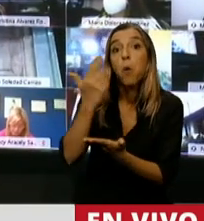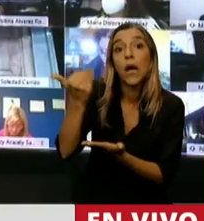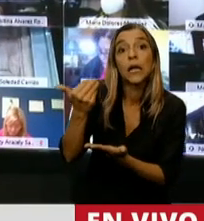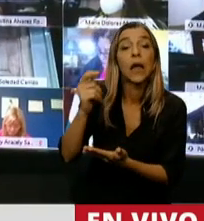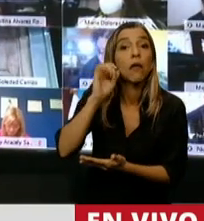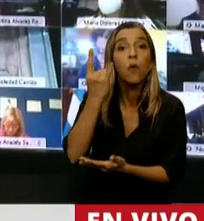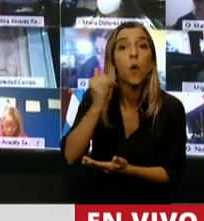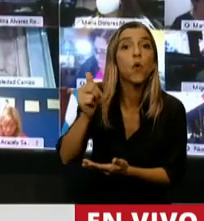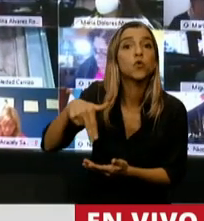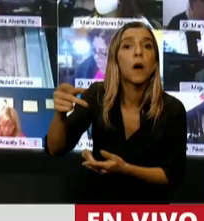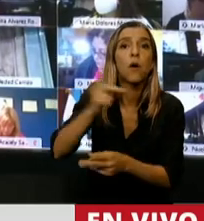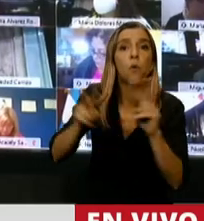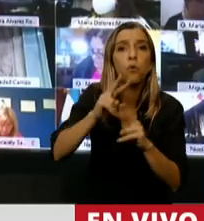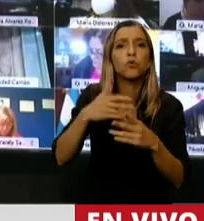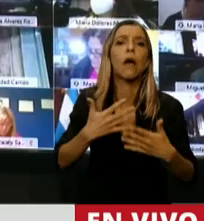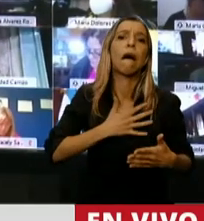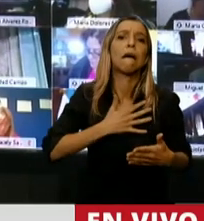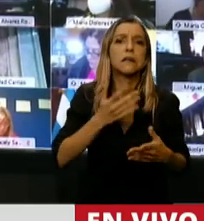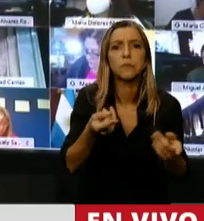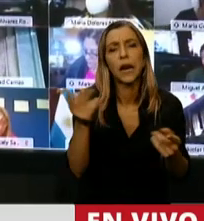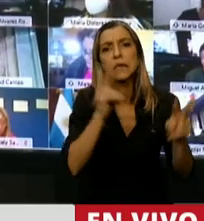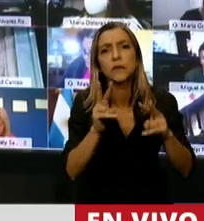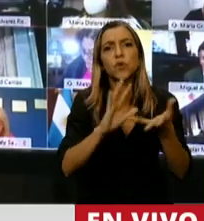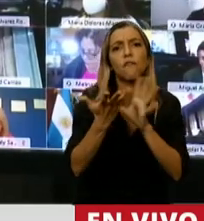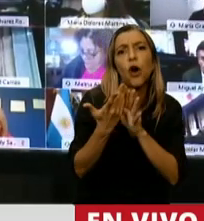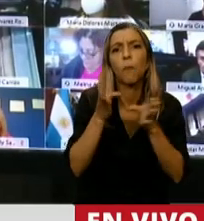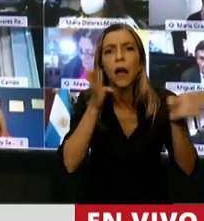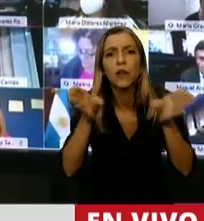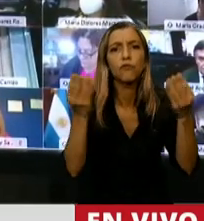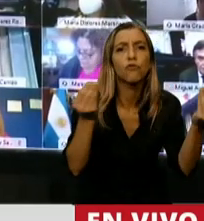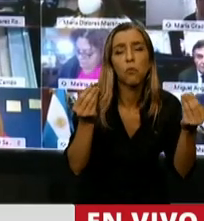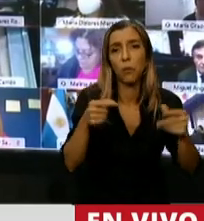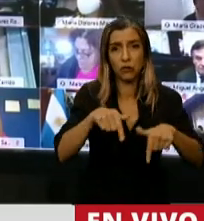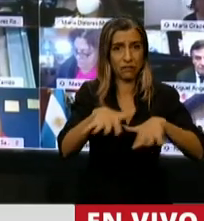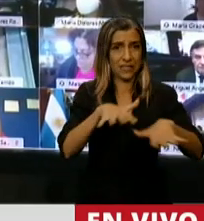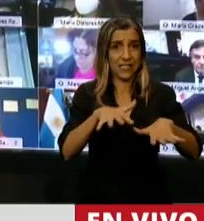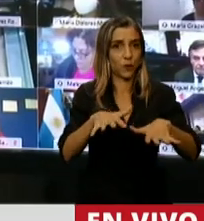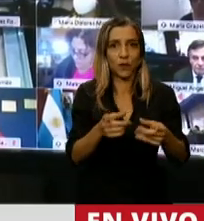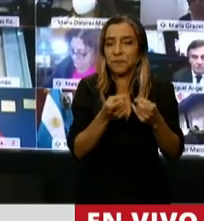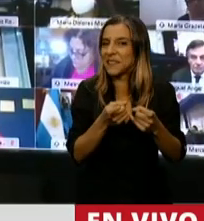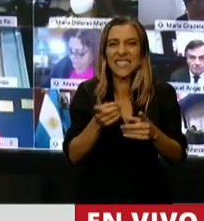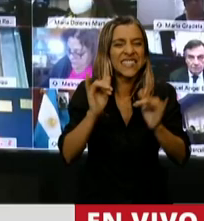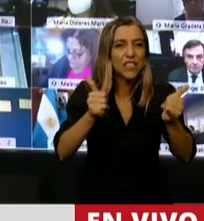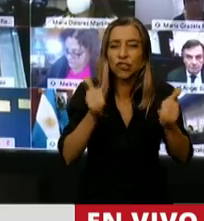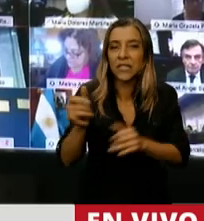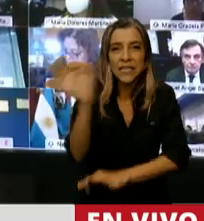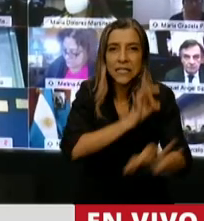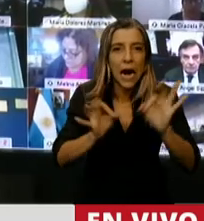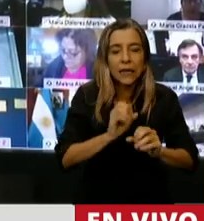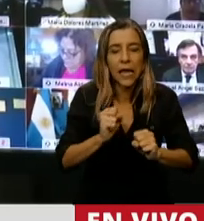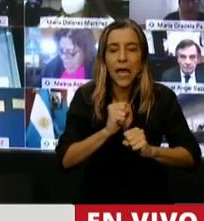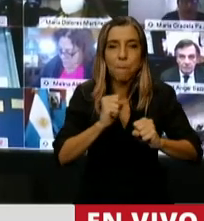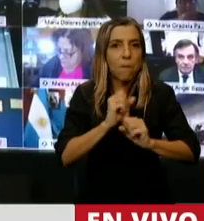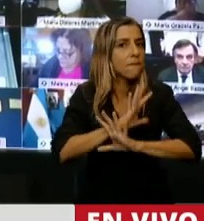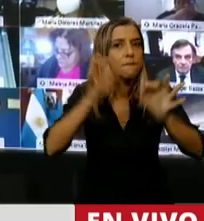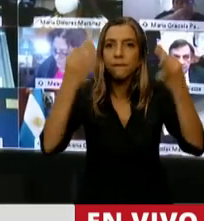puente de esperanza con algunas medidas que son dosis homeopáticas para una situación que requeriría una estrategia de shock hasta que